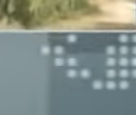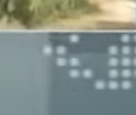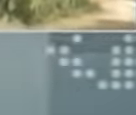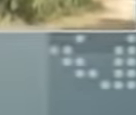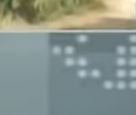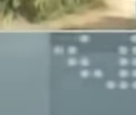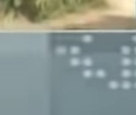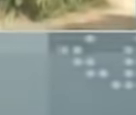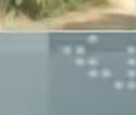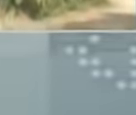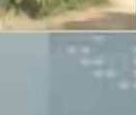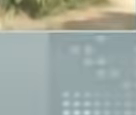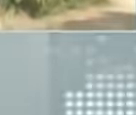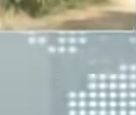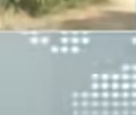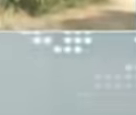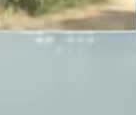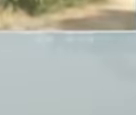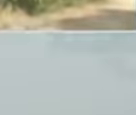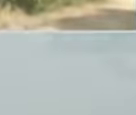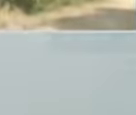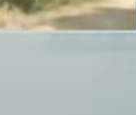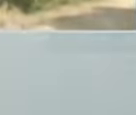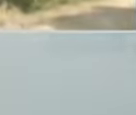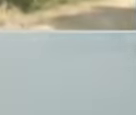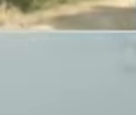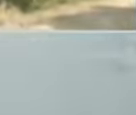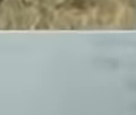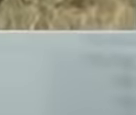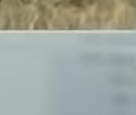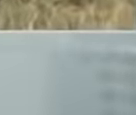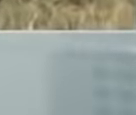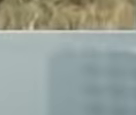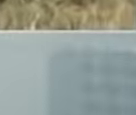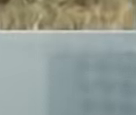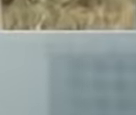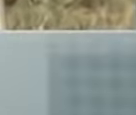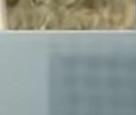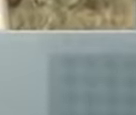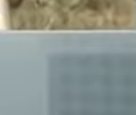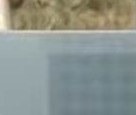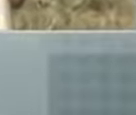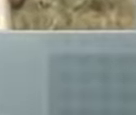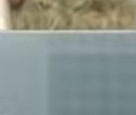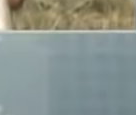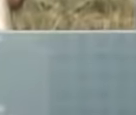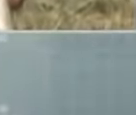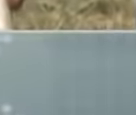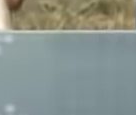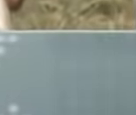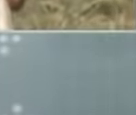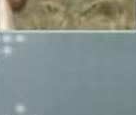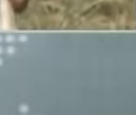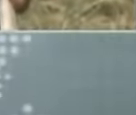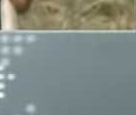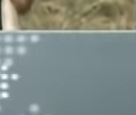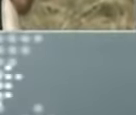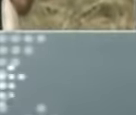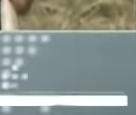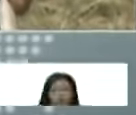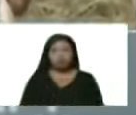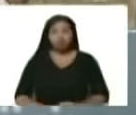Cambiemos el sistema. El sistema capitalista, depredador. Y ahora los